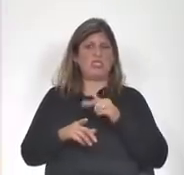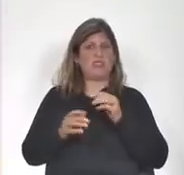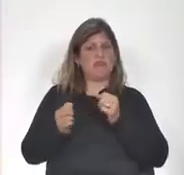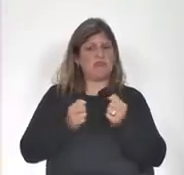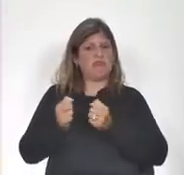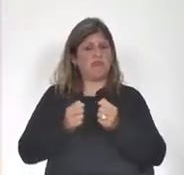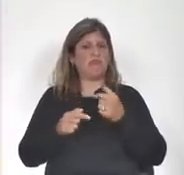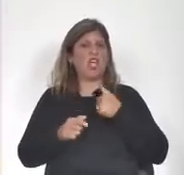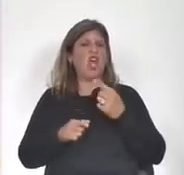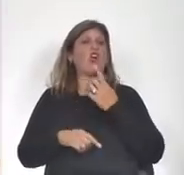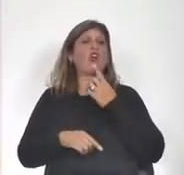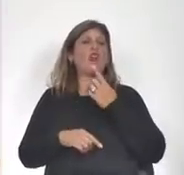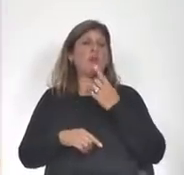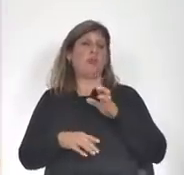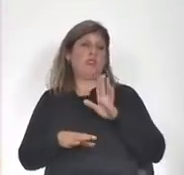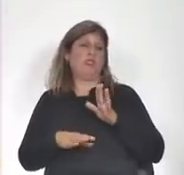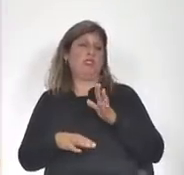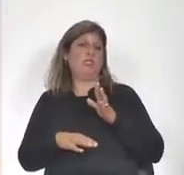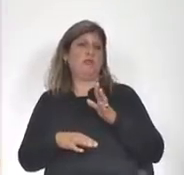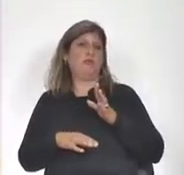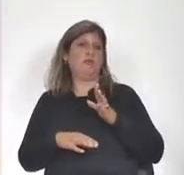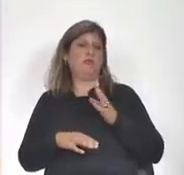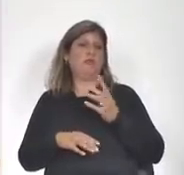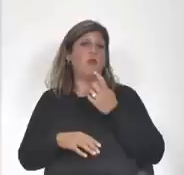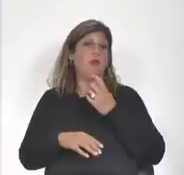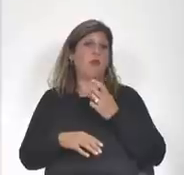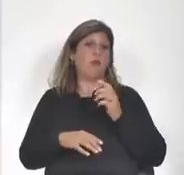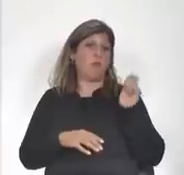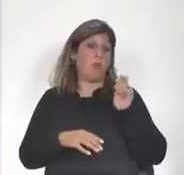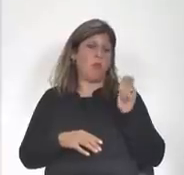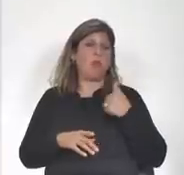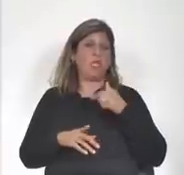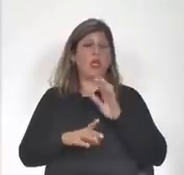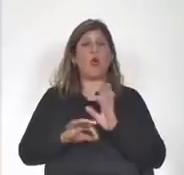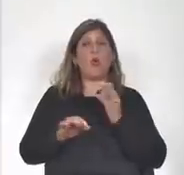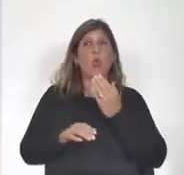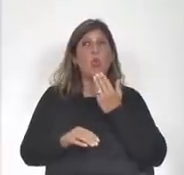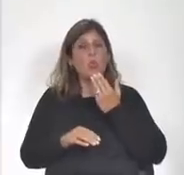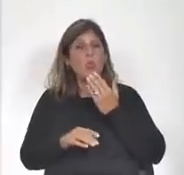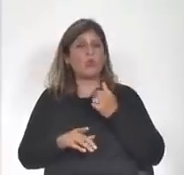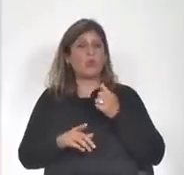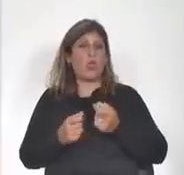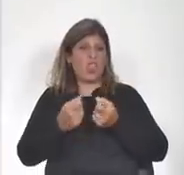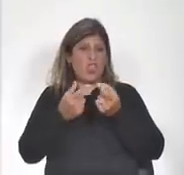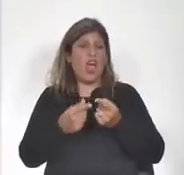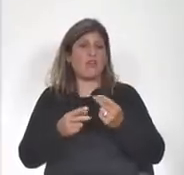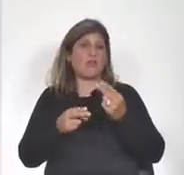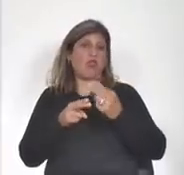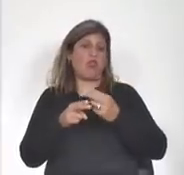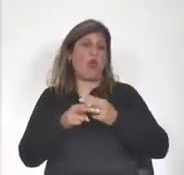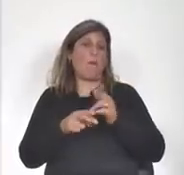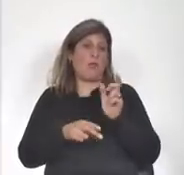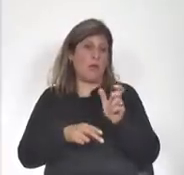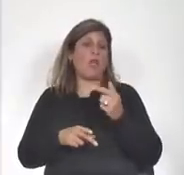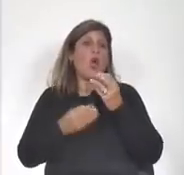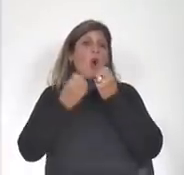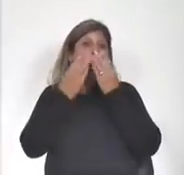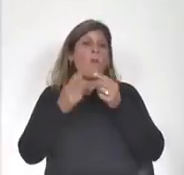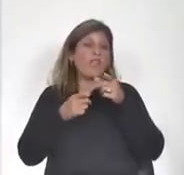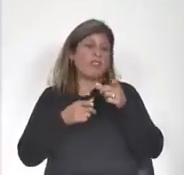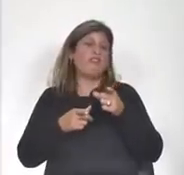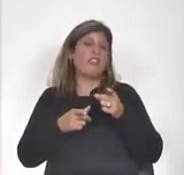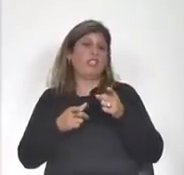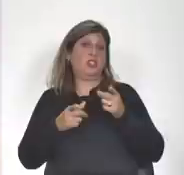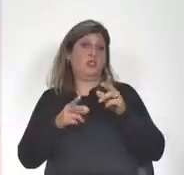o por lo menos dudoso otorgar con nombre y apellido un beneficio tributario a un compañero